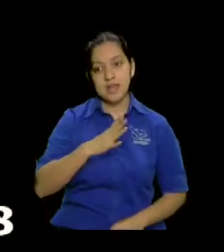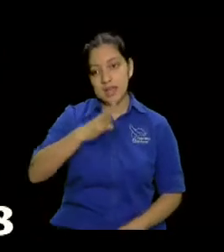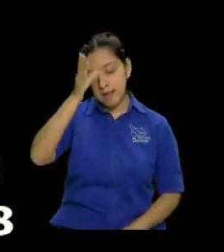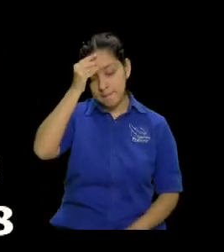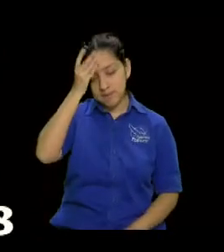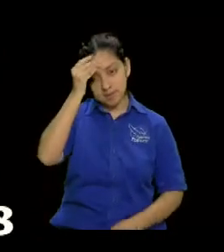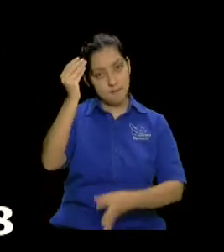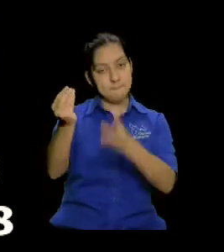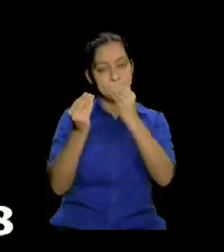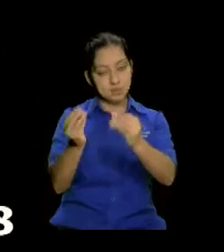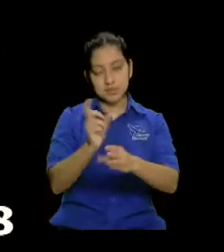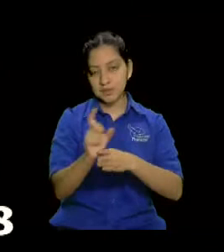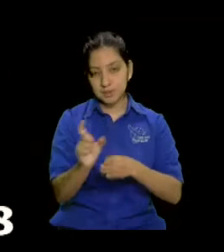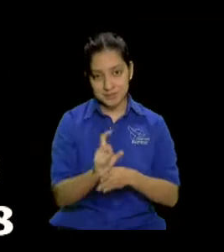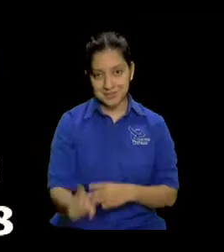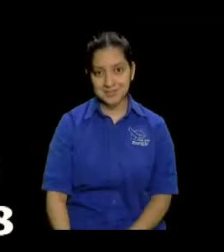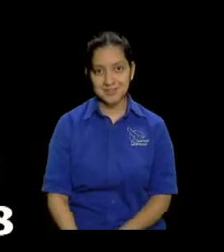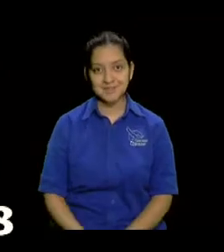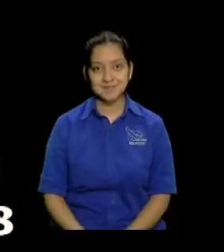Dios le dijo el licenciado, ¿ah?